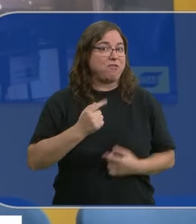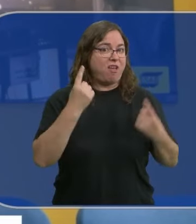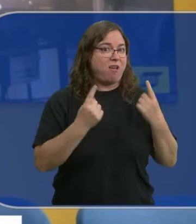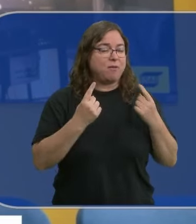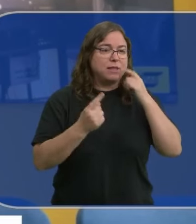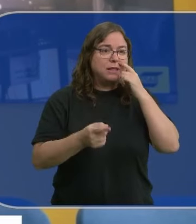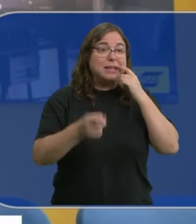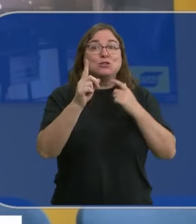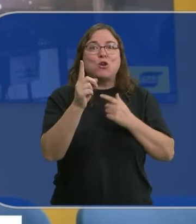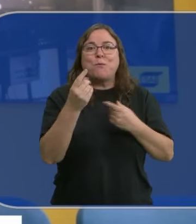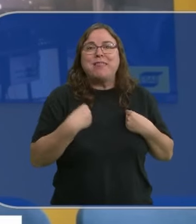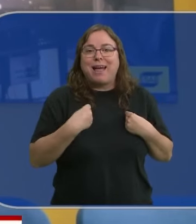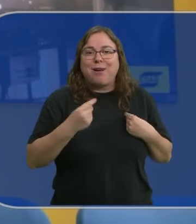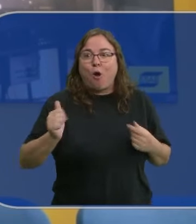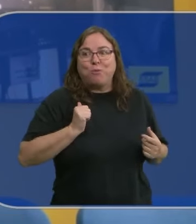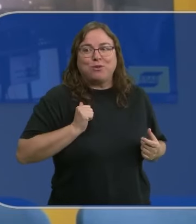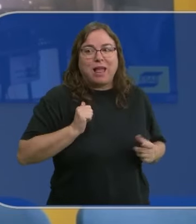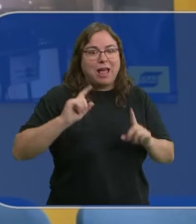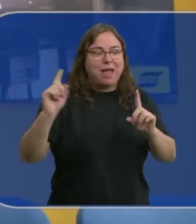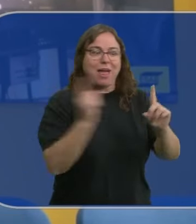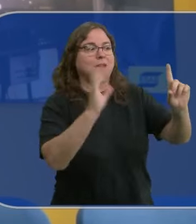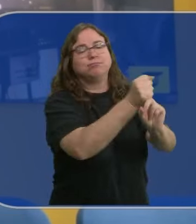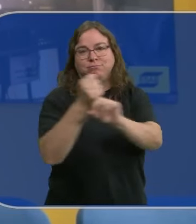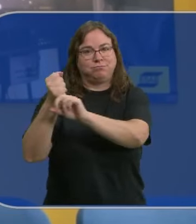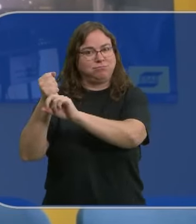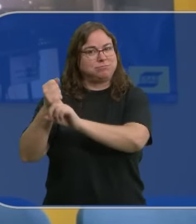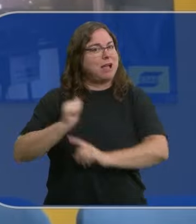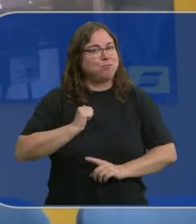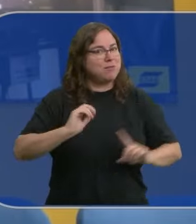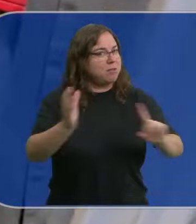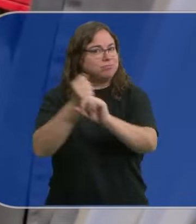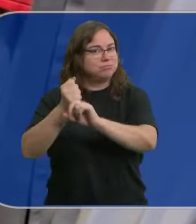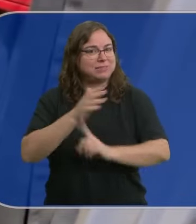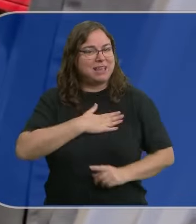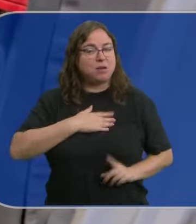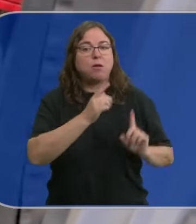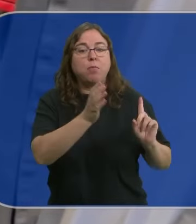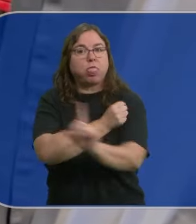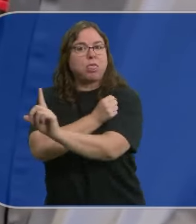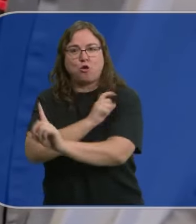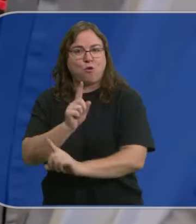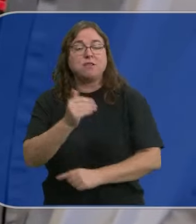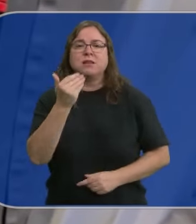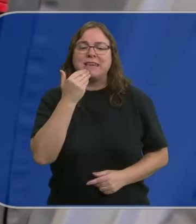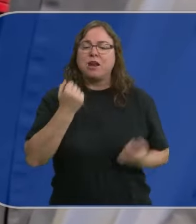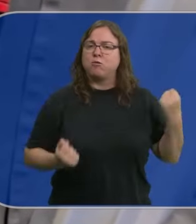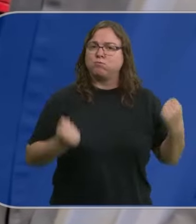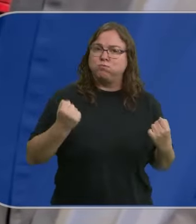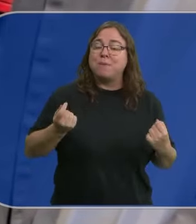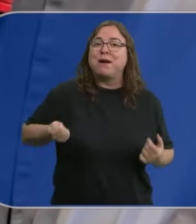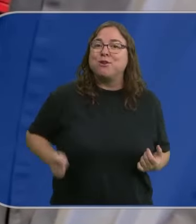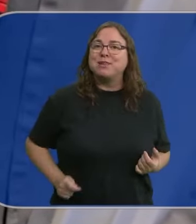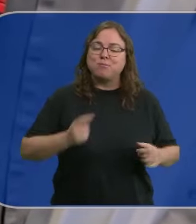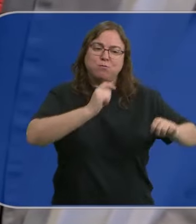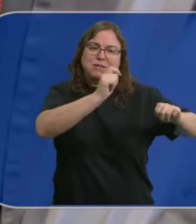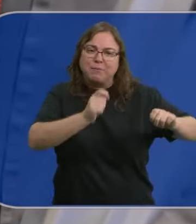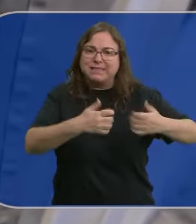solamente pasan una vez y yo quiero tomarla, quiero aprovecharla. Porque además de conductores, buscan profesionales como